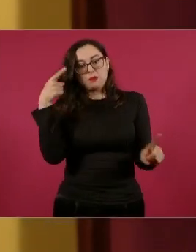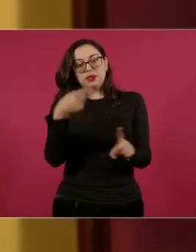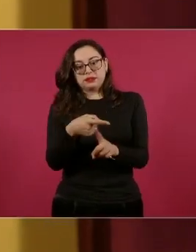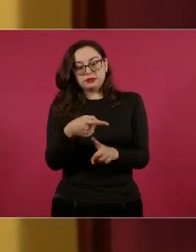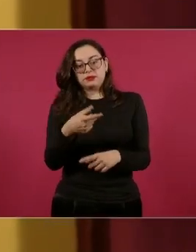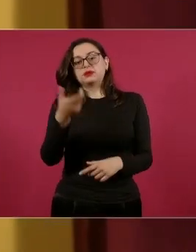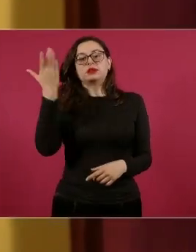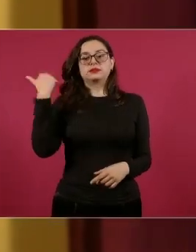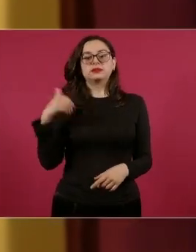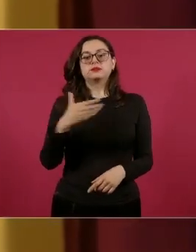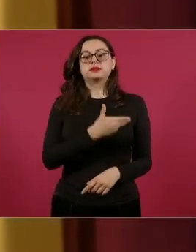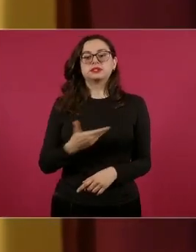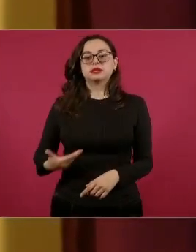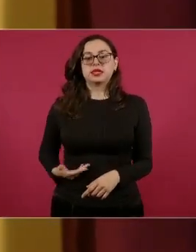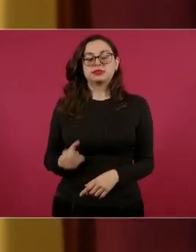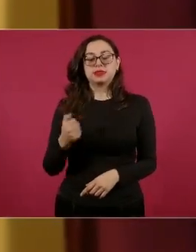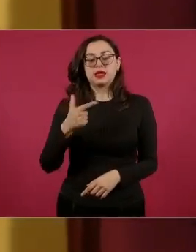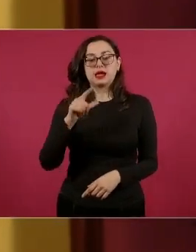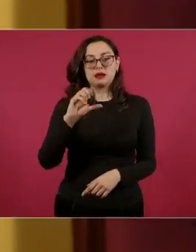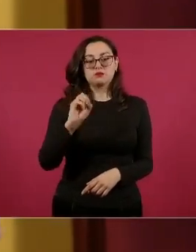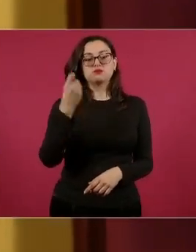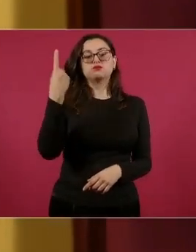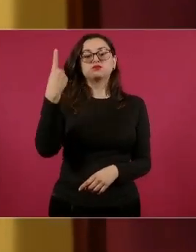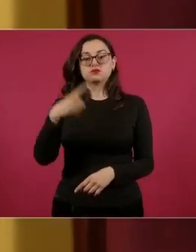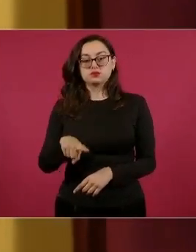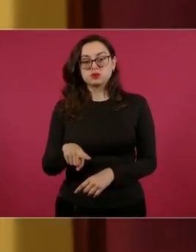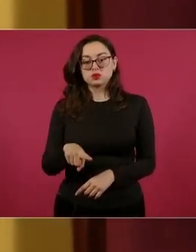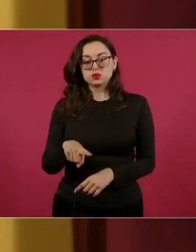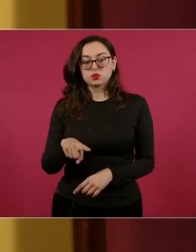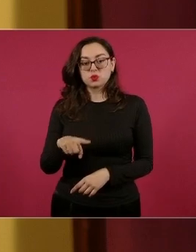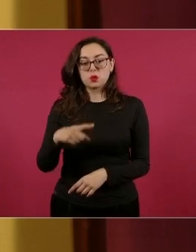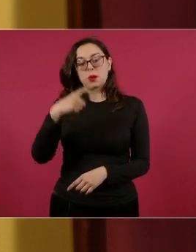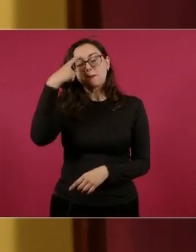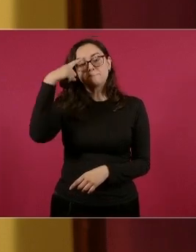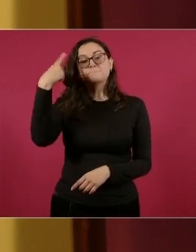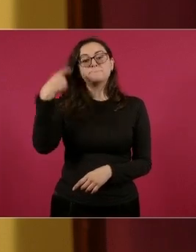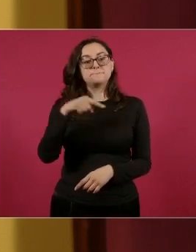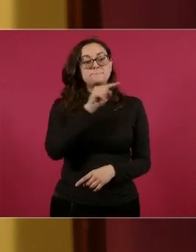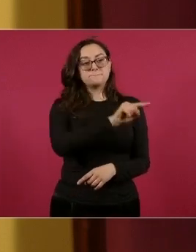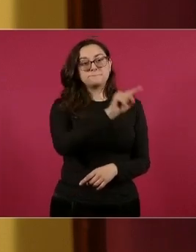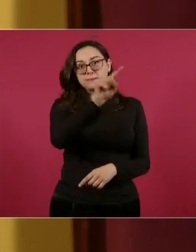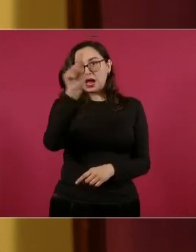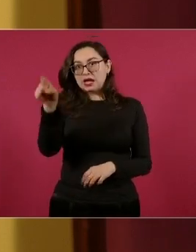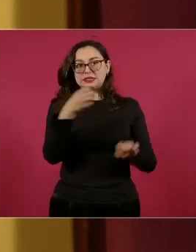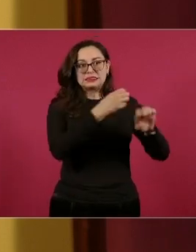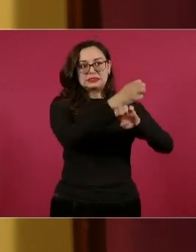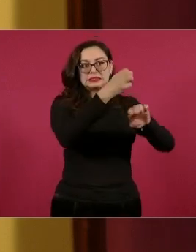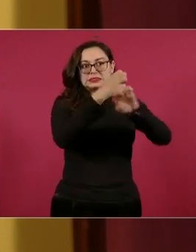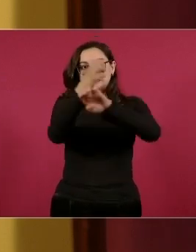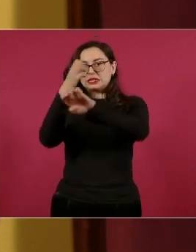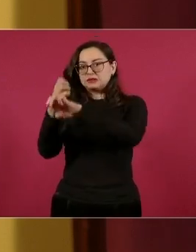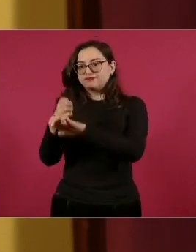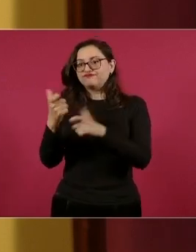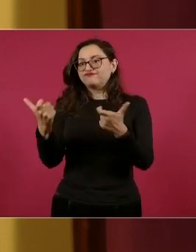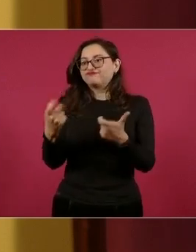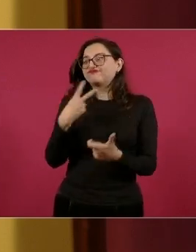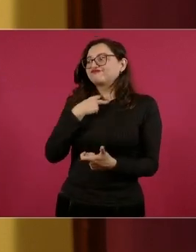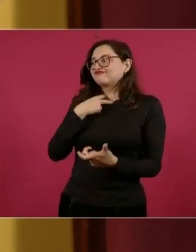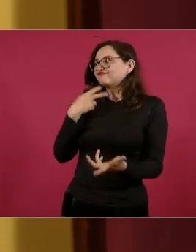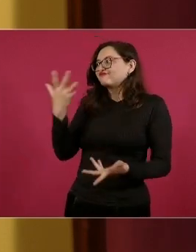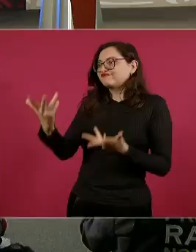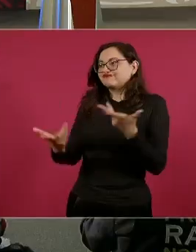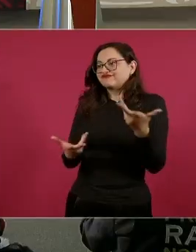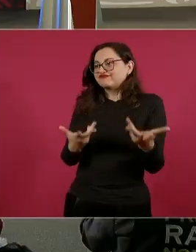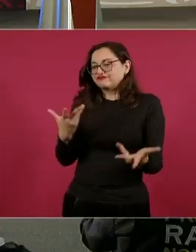precisamente para ayudar a las entidades, a los municipios para dar un